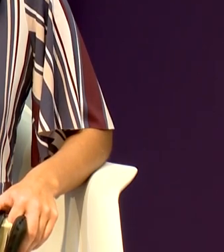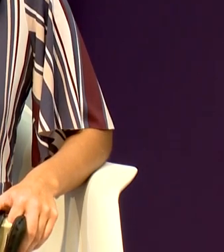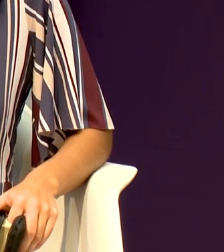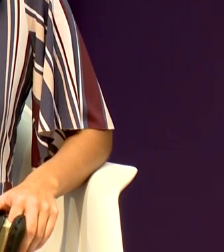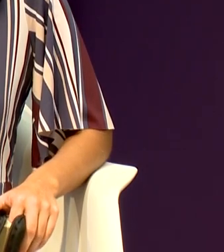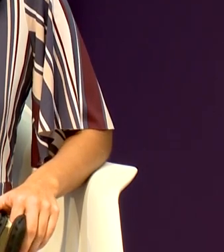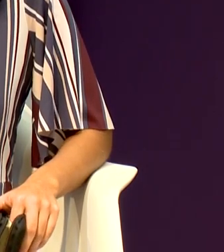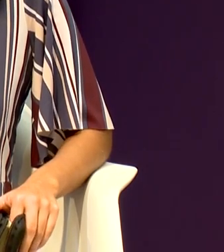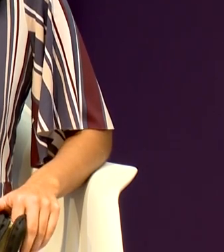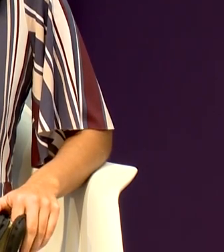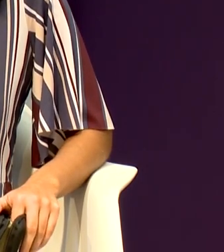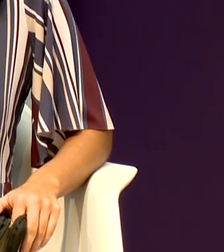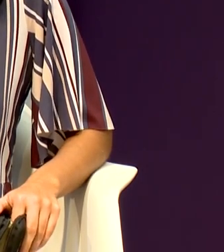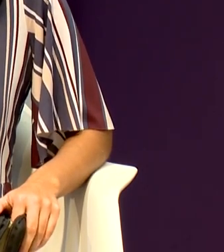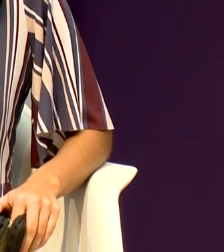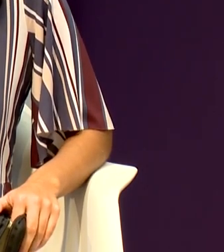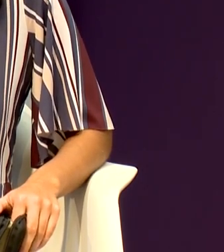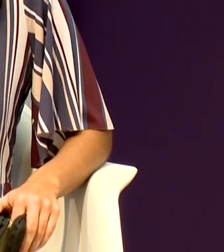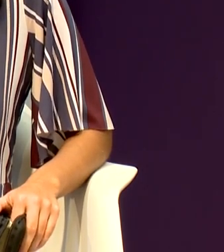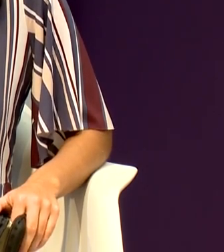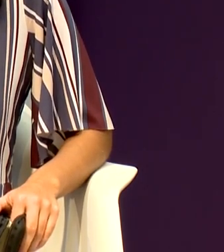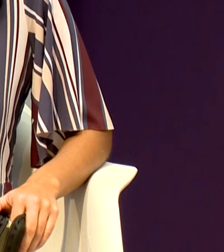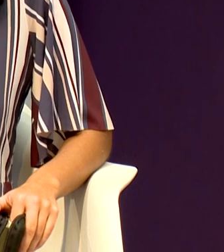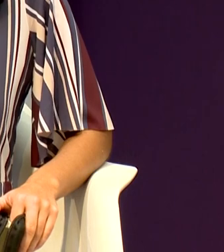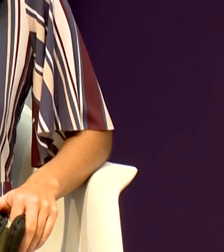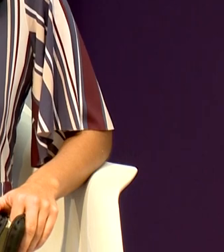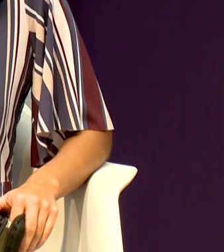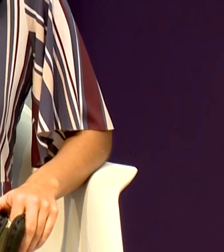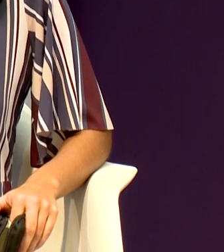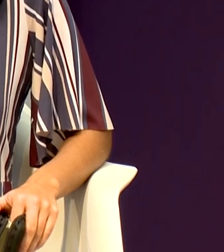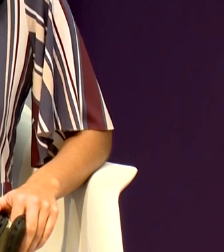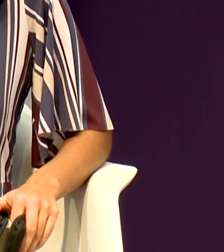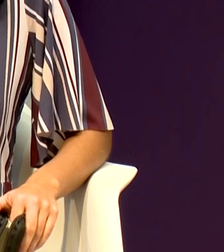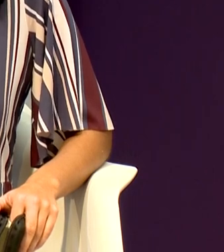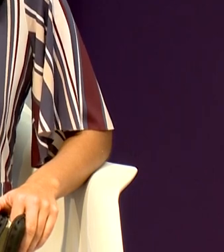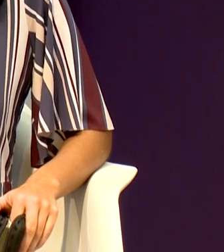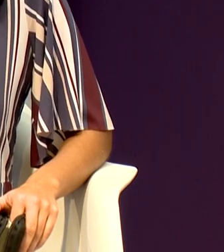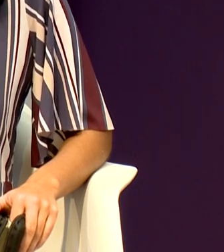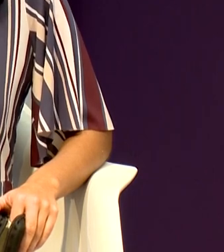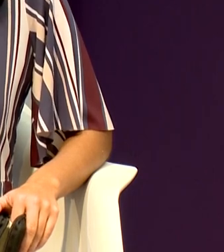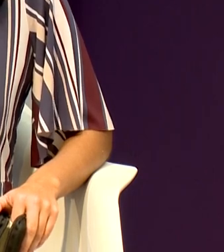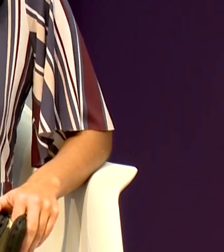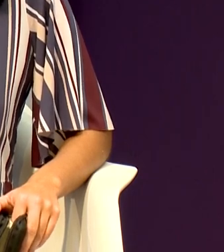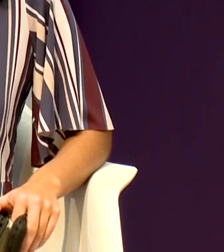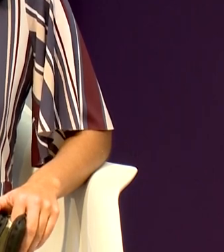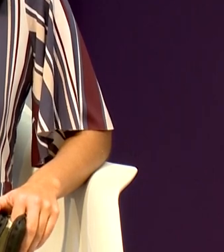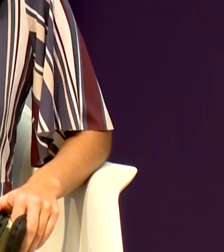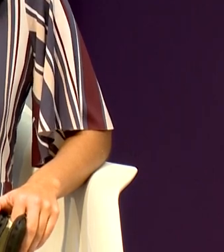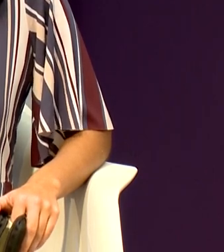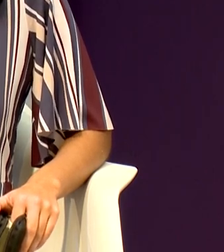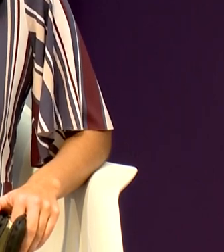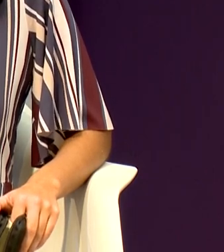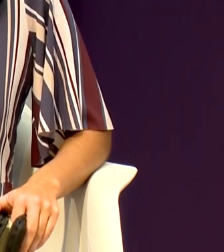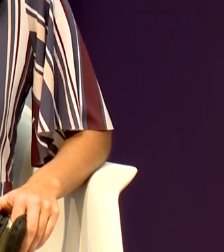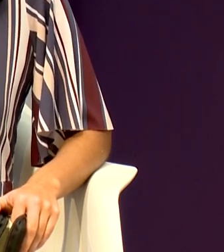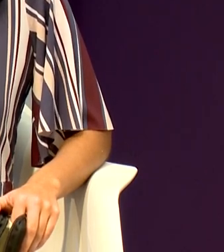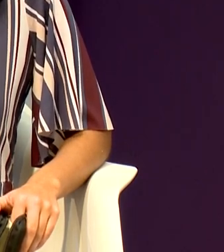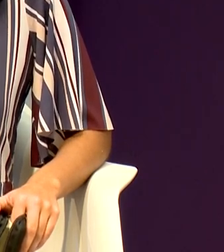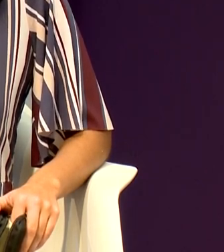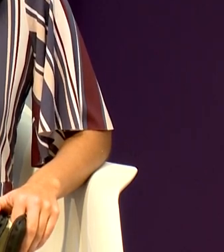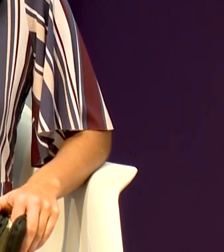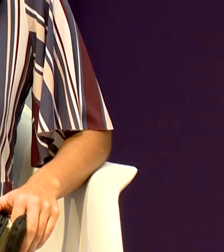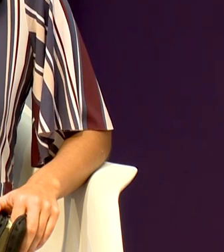que se llama Colportaje, que consiste en repartir libros, literatura, a personas que aunque no conozca,